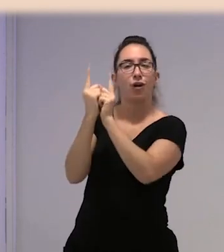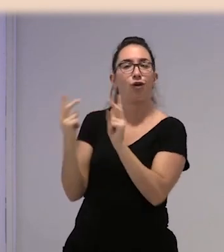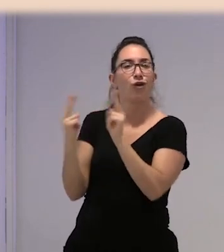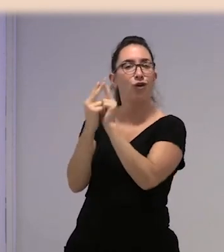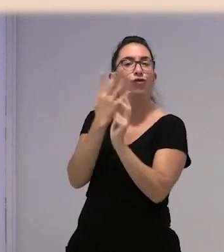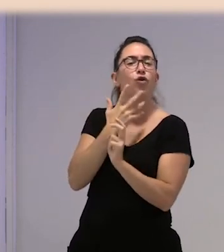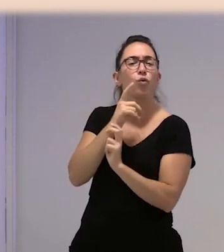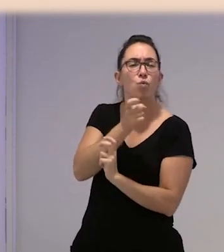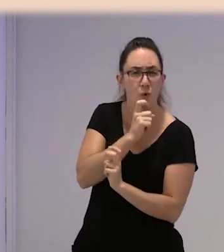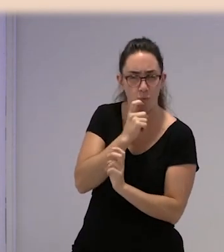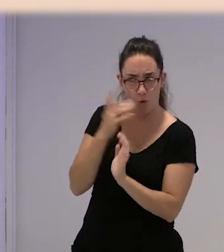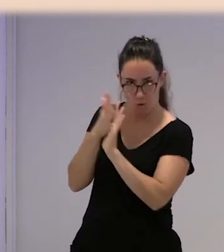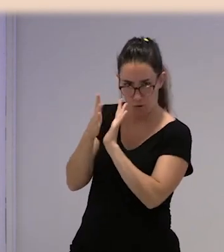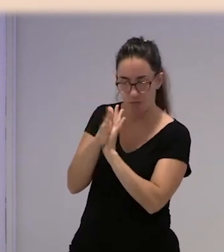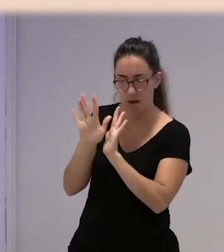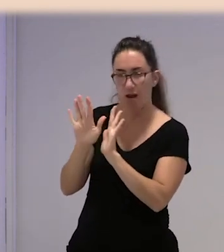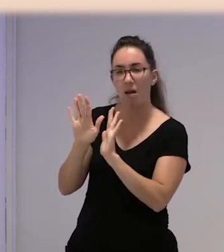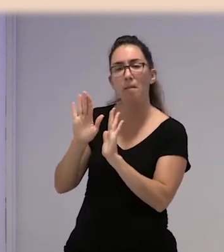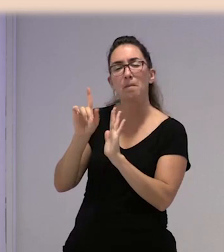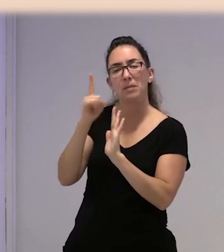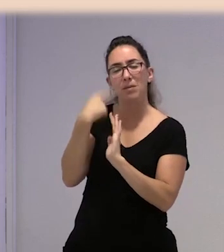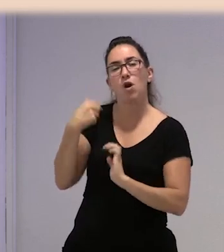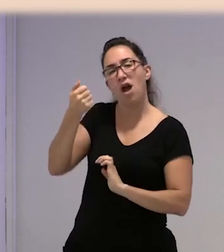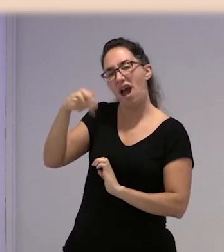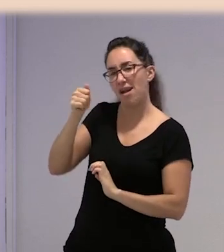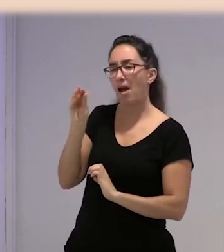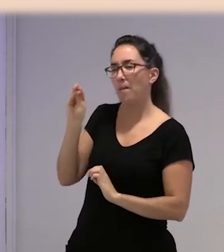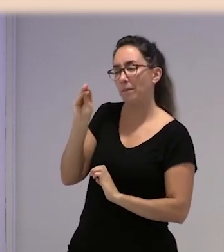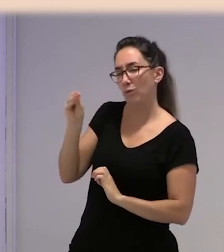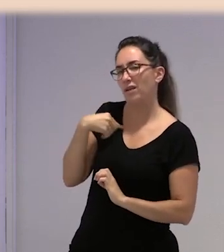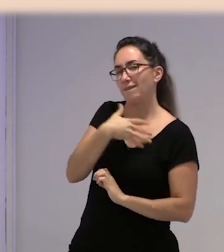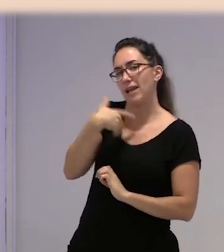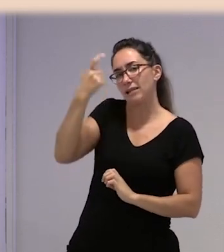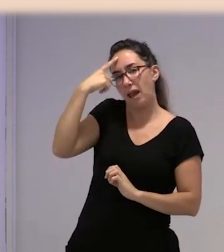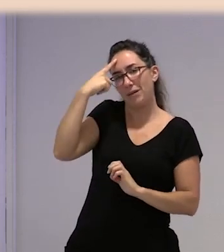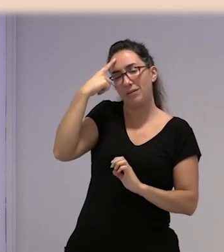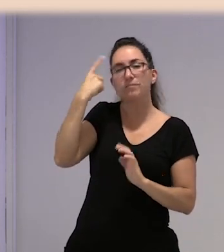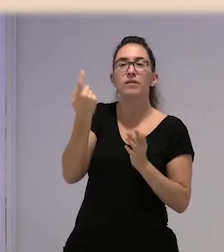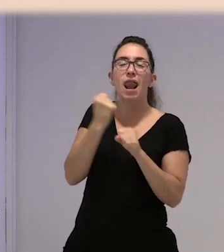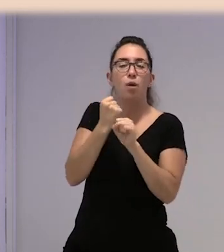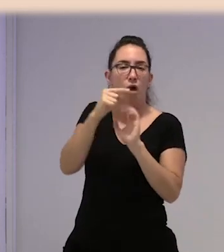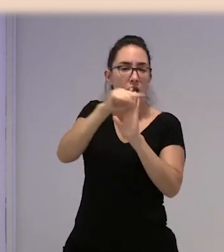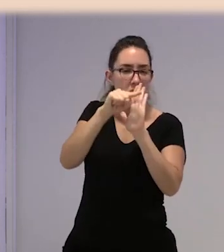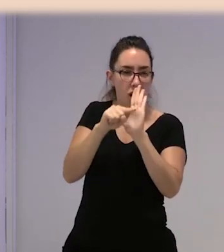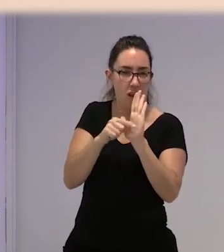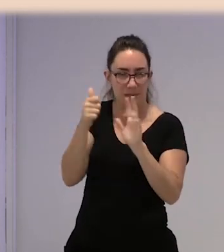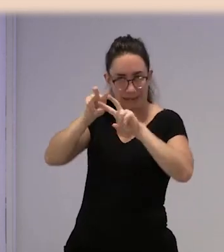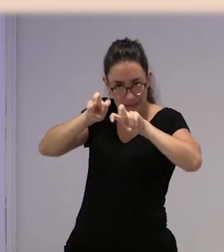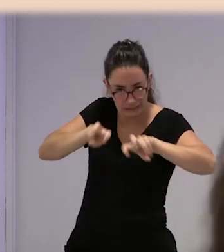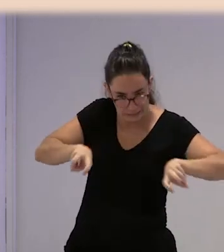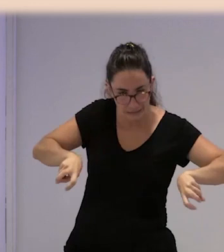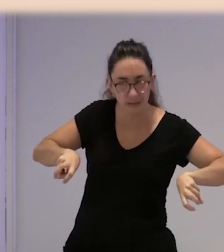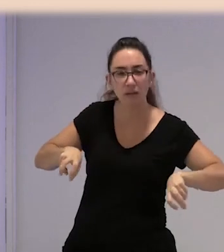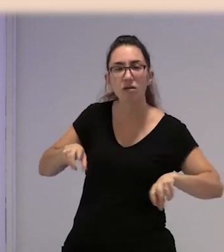diferentes cosas. Ana, ¿cómo es un día...? Y vamos a ir desgranando las condiciones laborales, ¿no? Pero para que nos hagamos una idea,